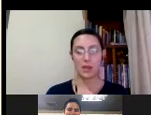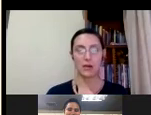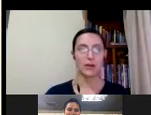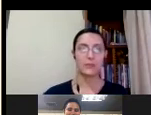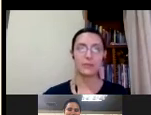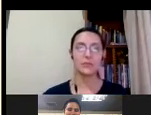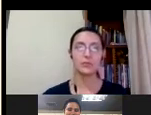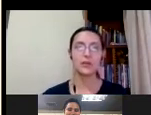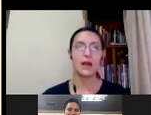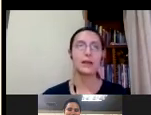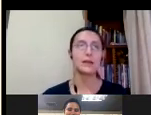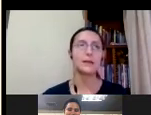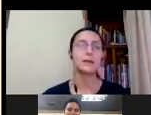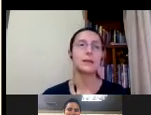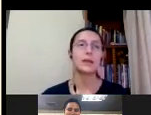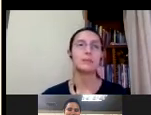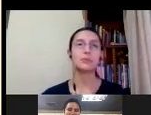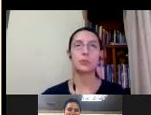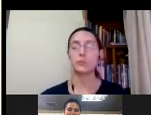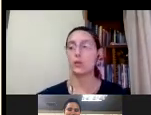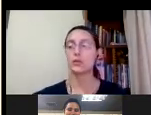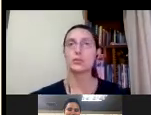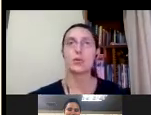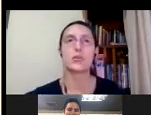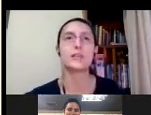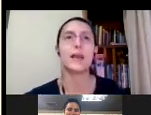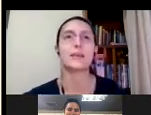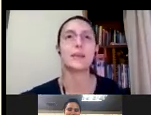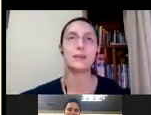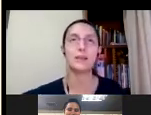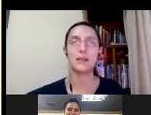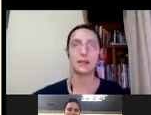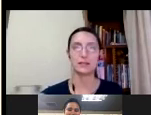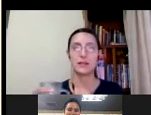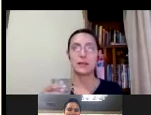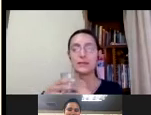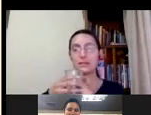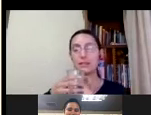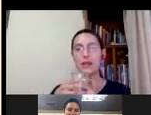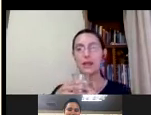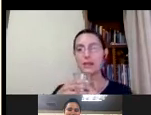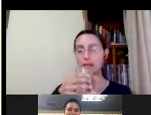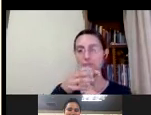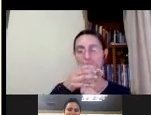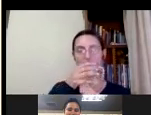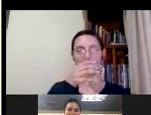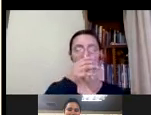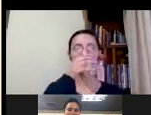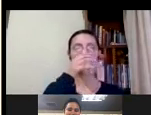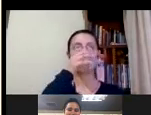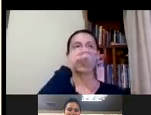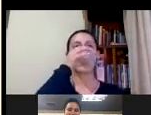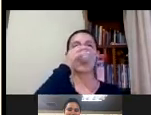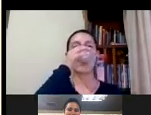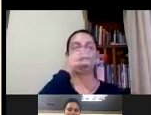ahora vamos a el punto número dos conoce a quién te diriges decide a quién quieres servir